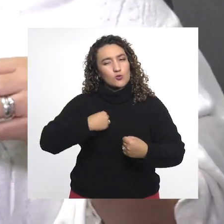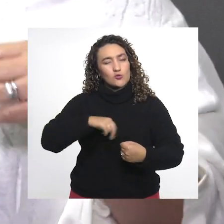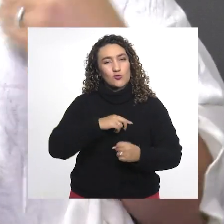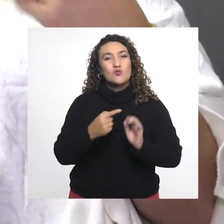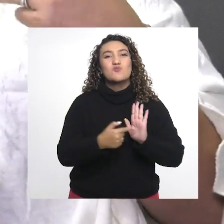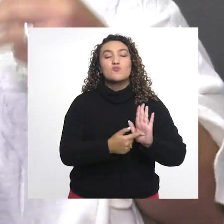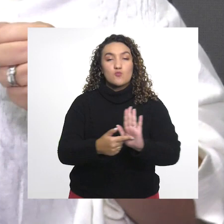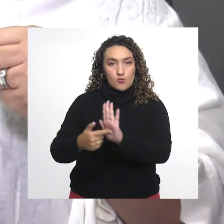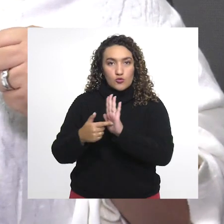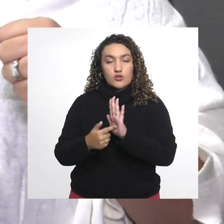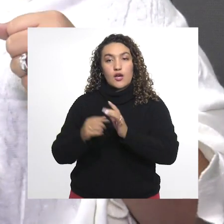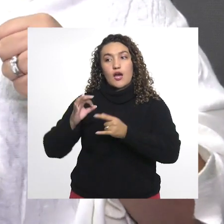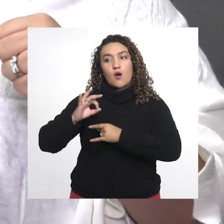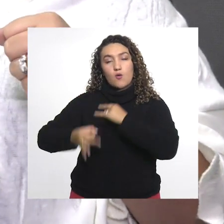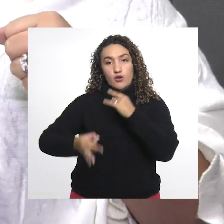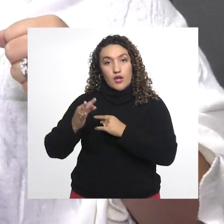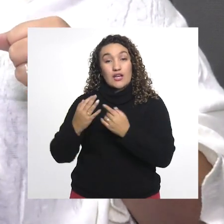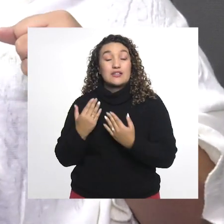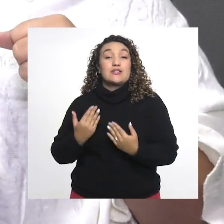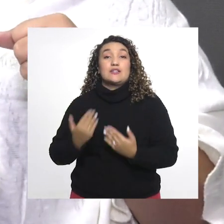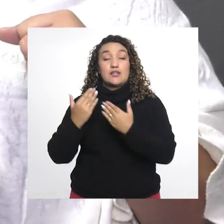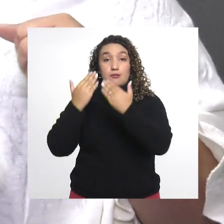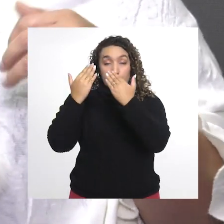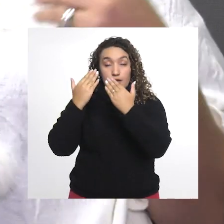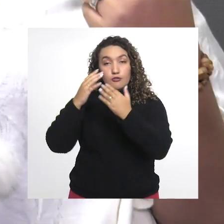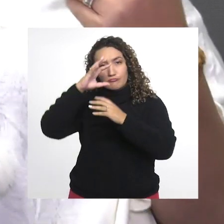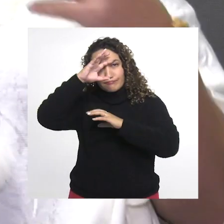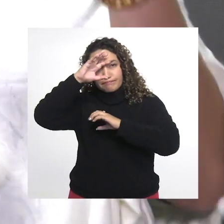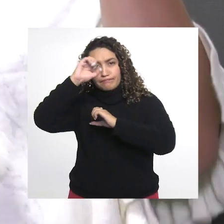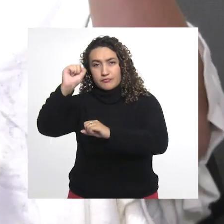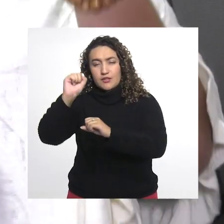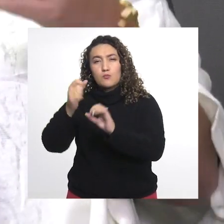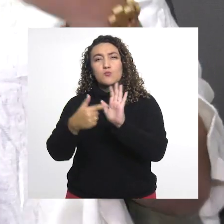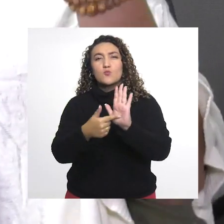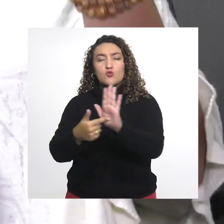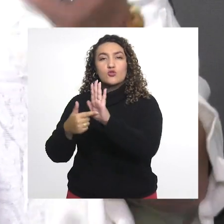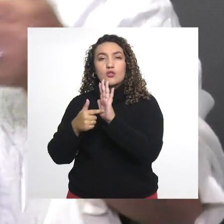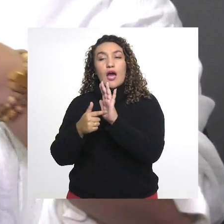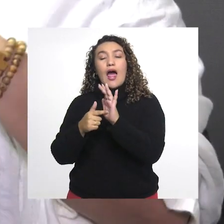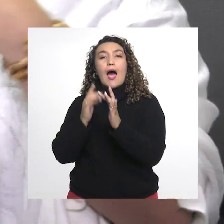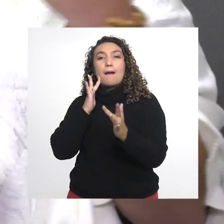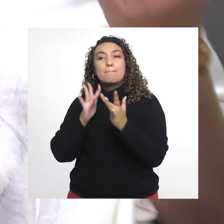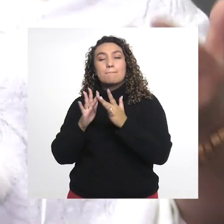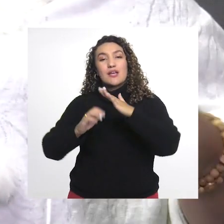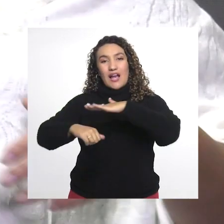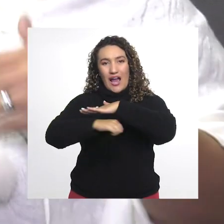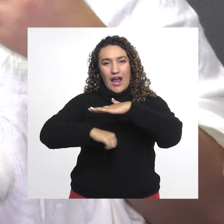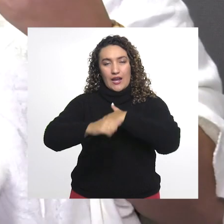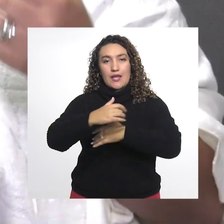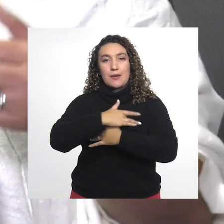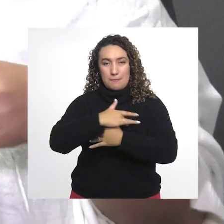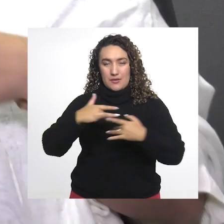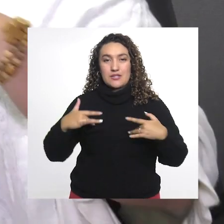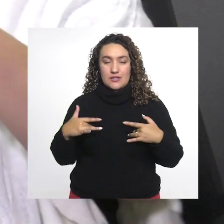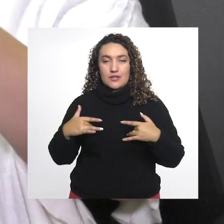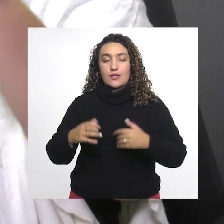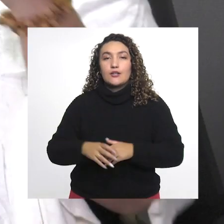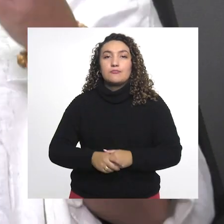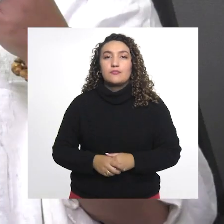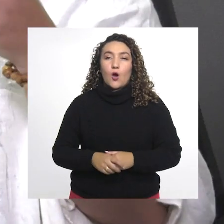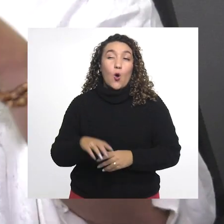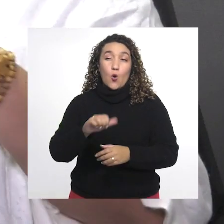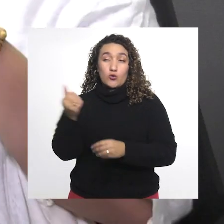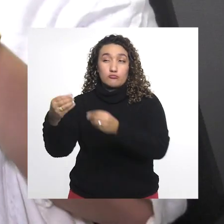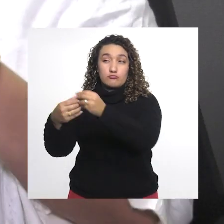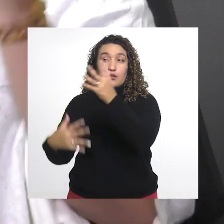esto para demostrar que la UNAD es capaz de tener programas como medicina, enfermería, terapia respiratoria, fisioterapia y